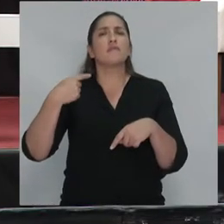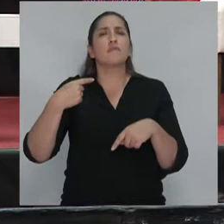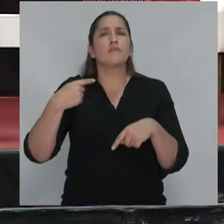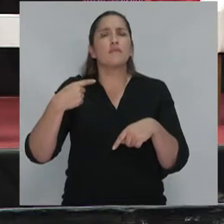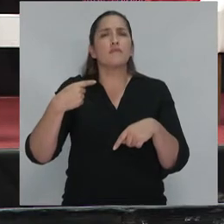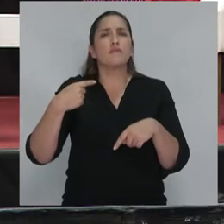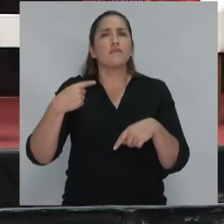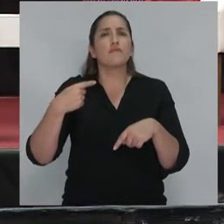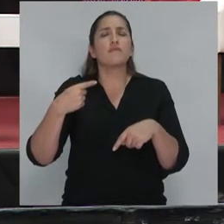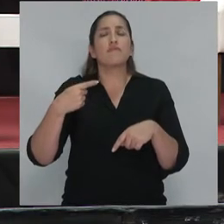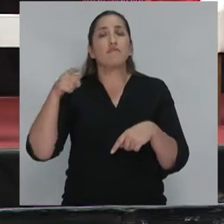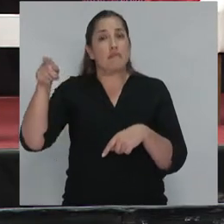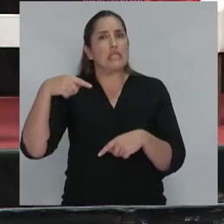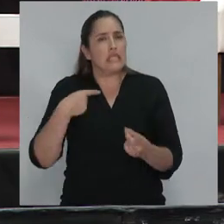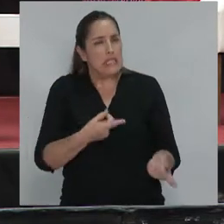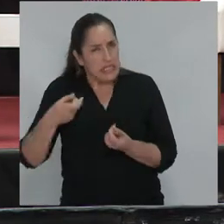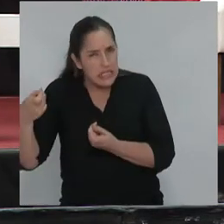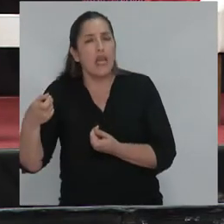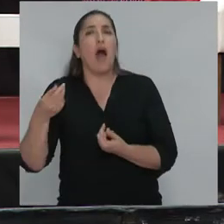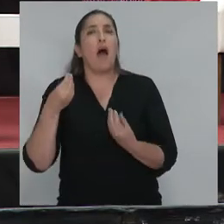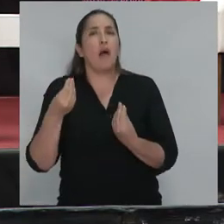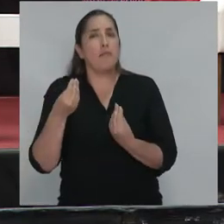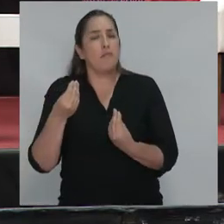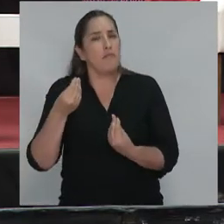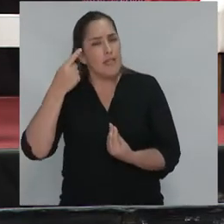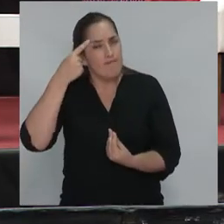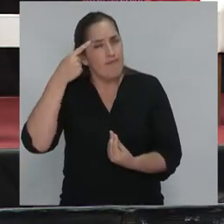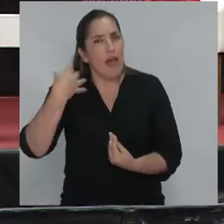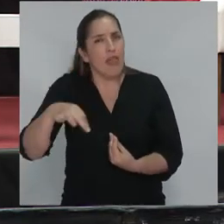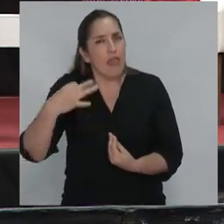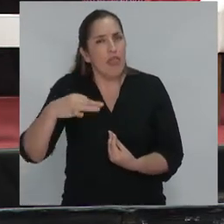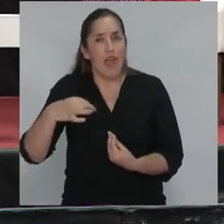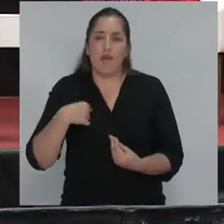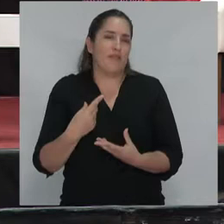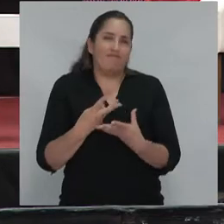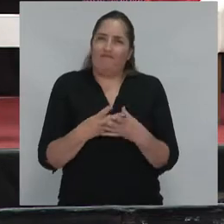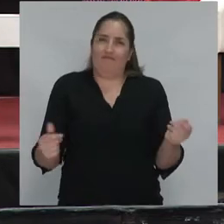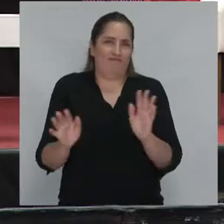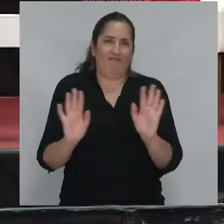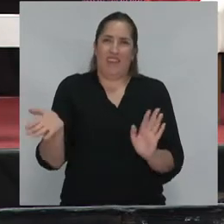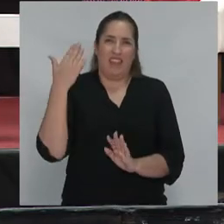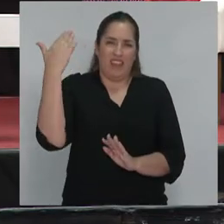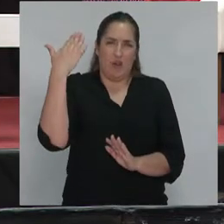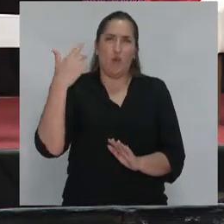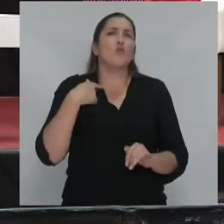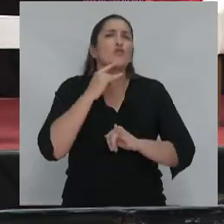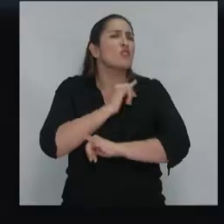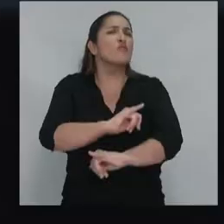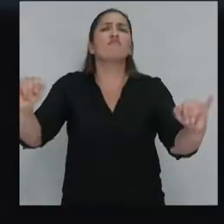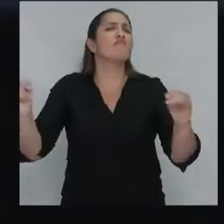entonces vale la pena terminar mi discurso diciendo